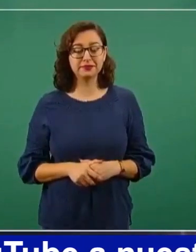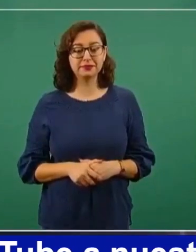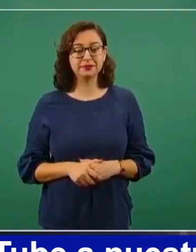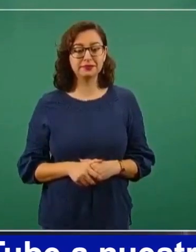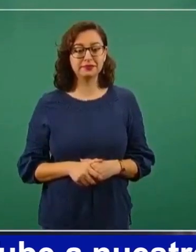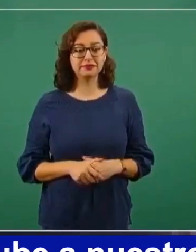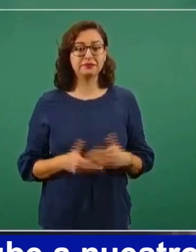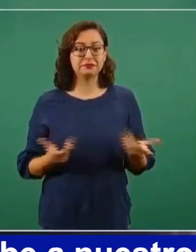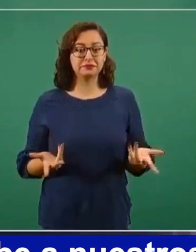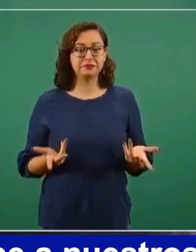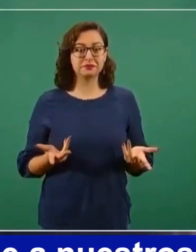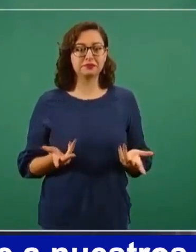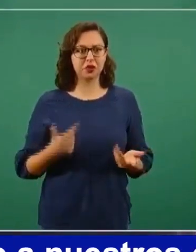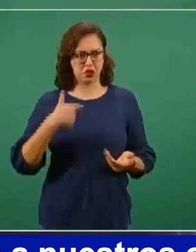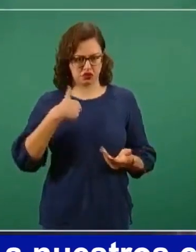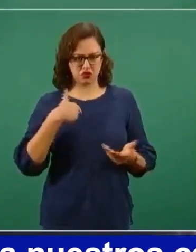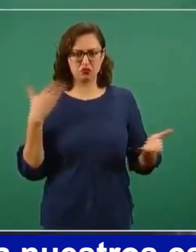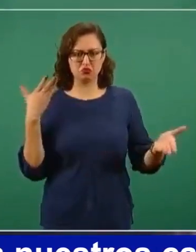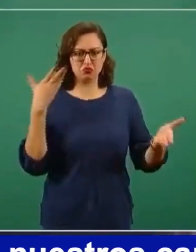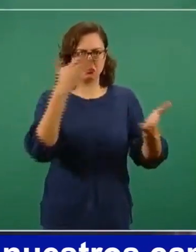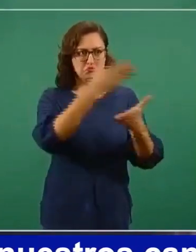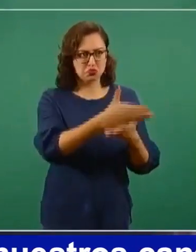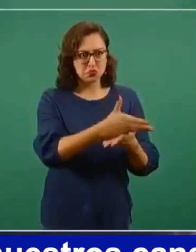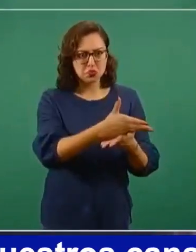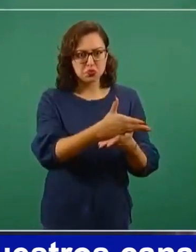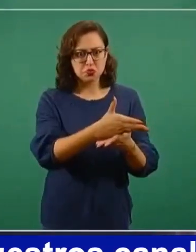y fui a Casa Blanca y